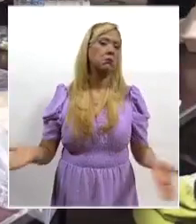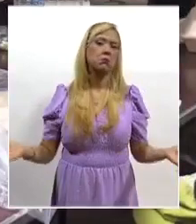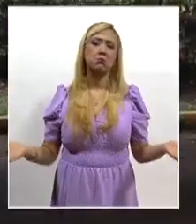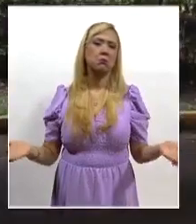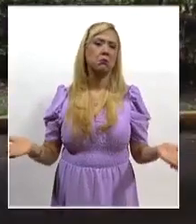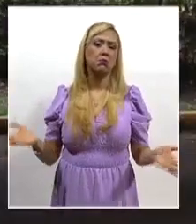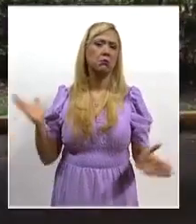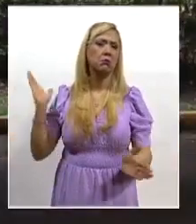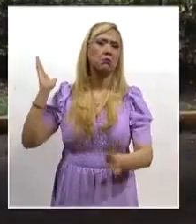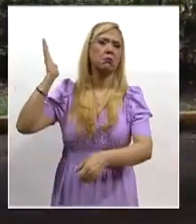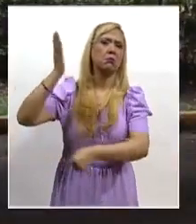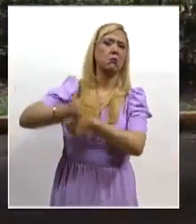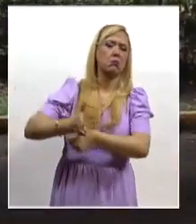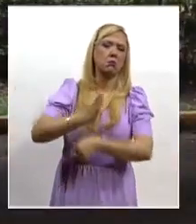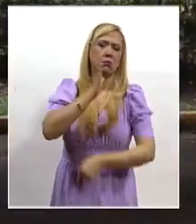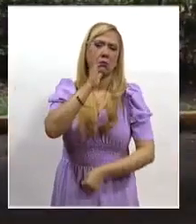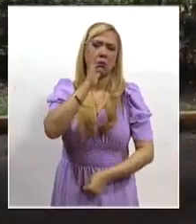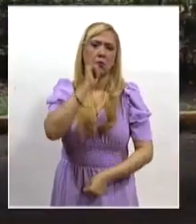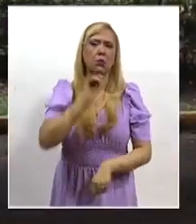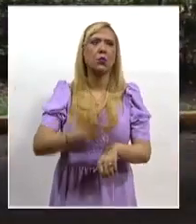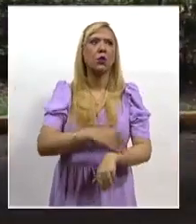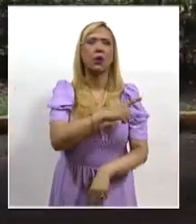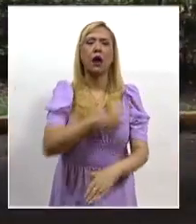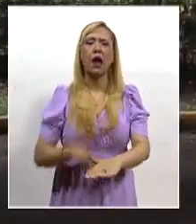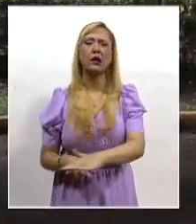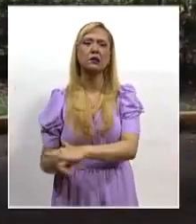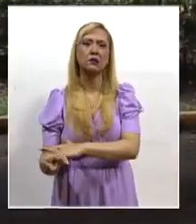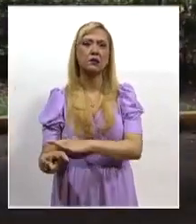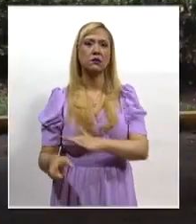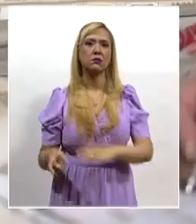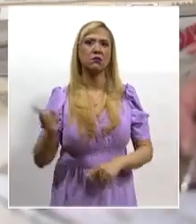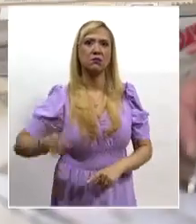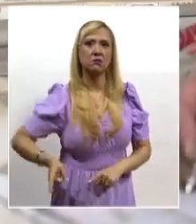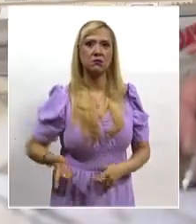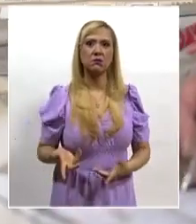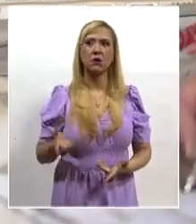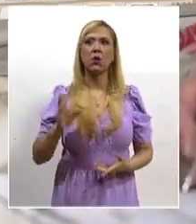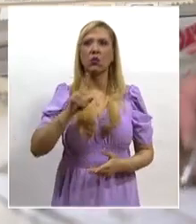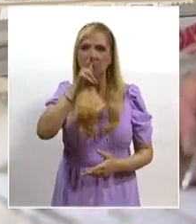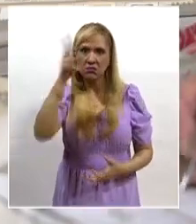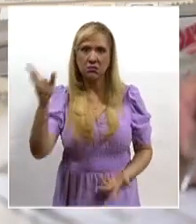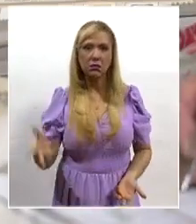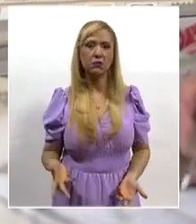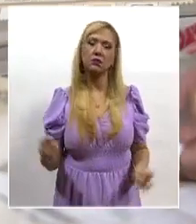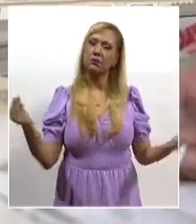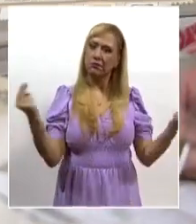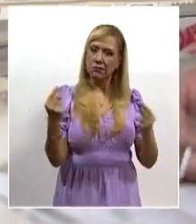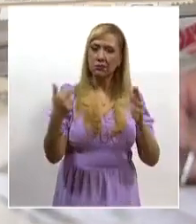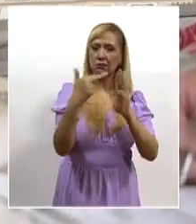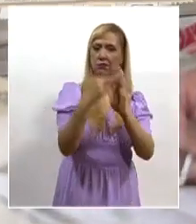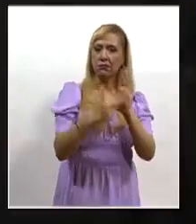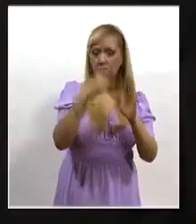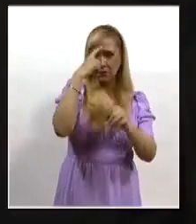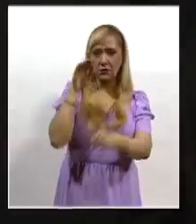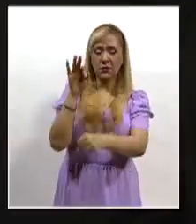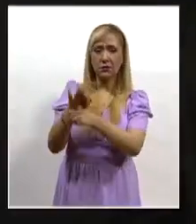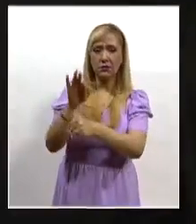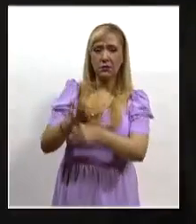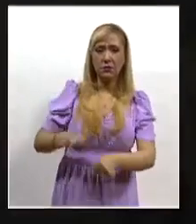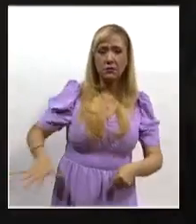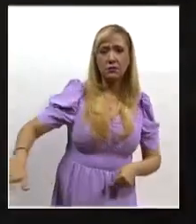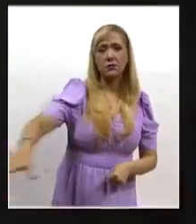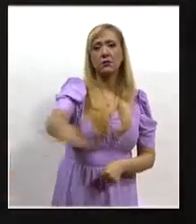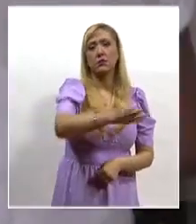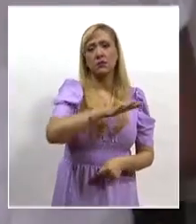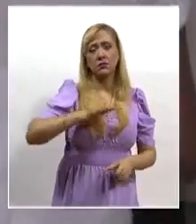sancionadas, pues generalmente son coaccionadas para cometerlas, por lo que es indispensable generar políticas públicas para revertir estos